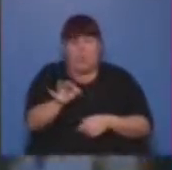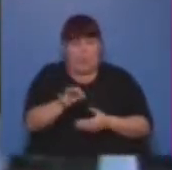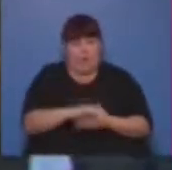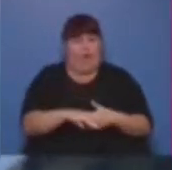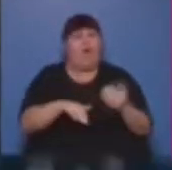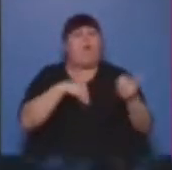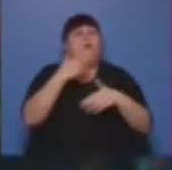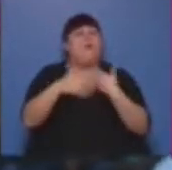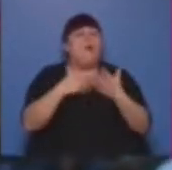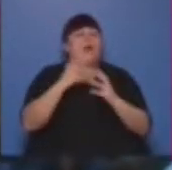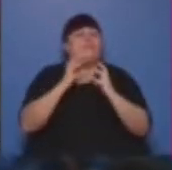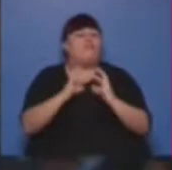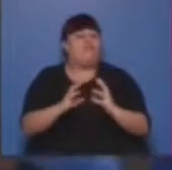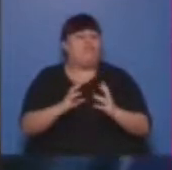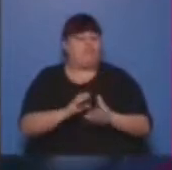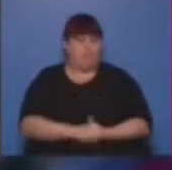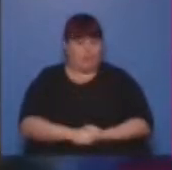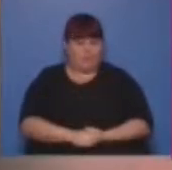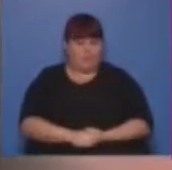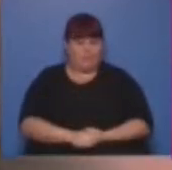jugaste a la pelota?